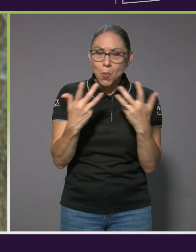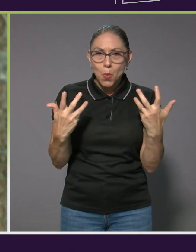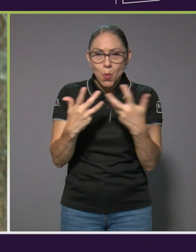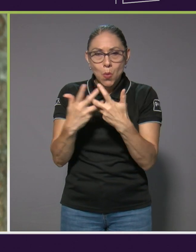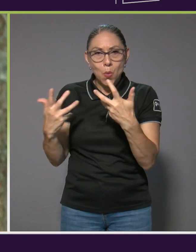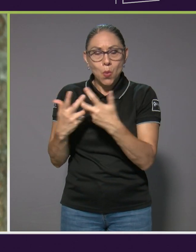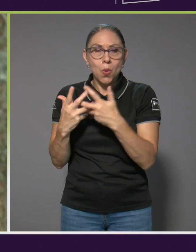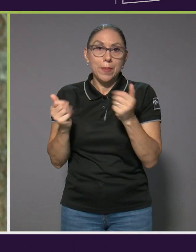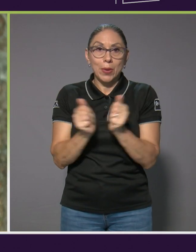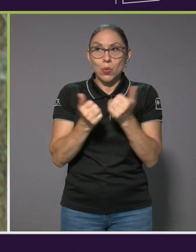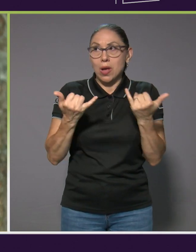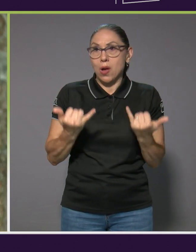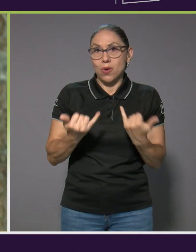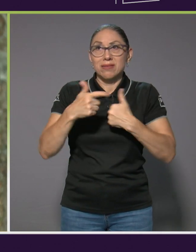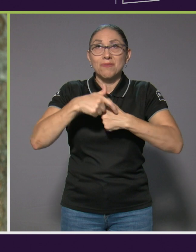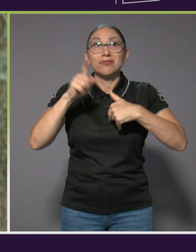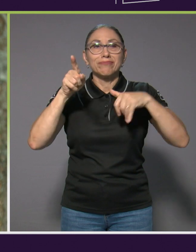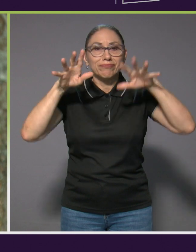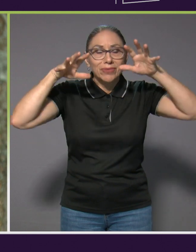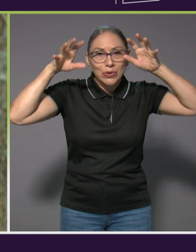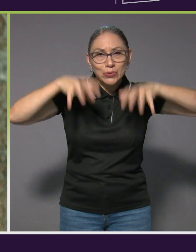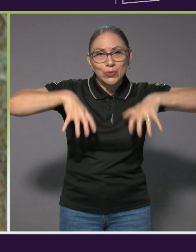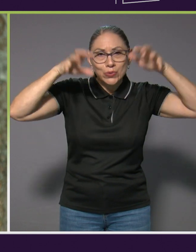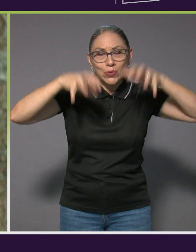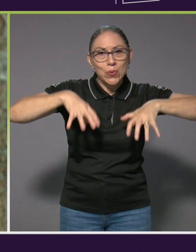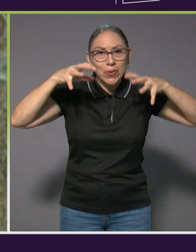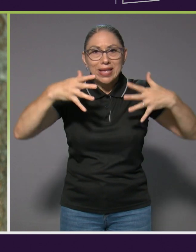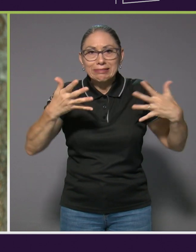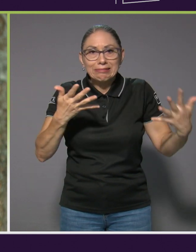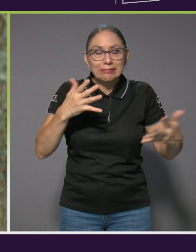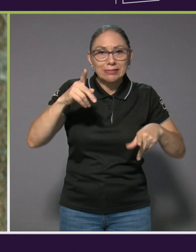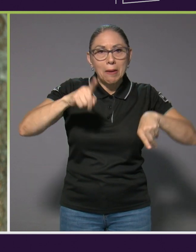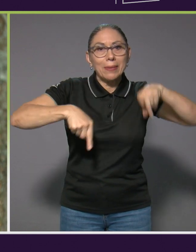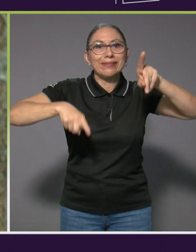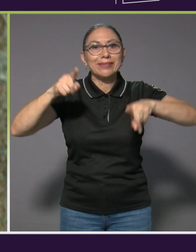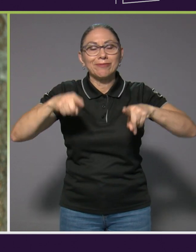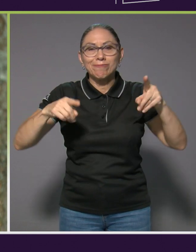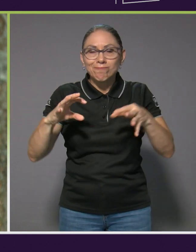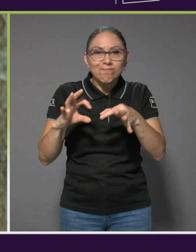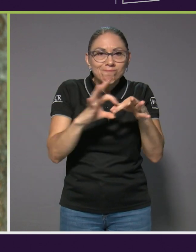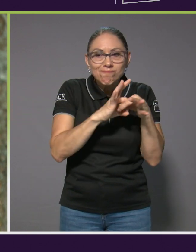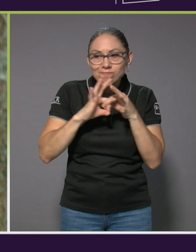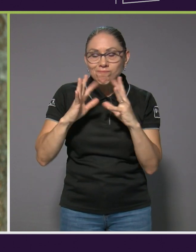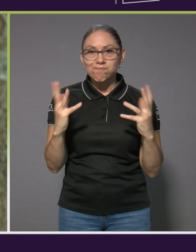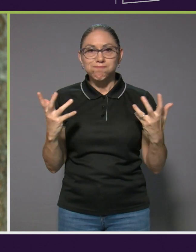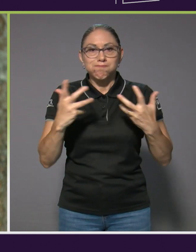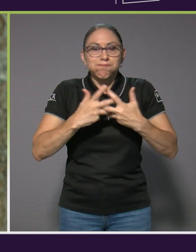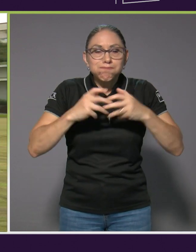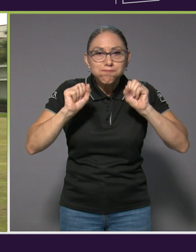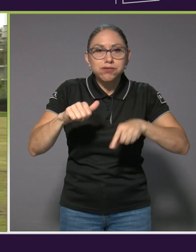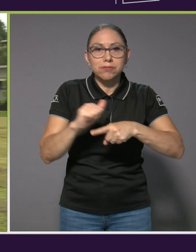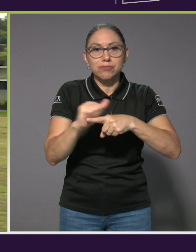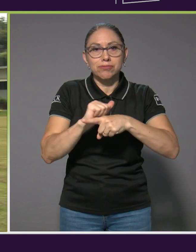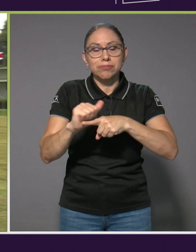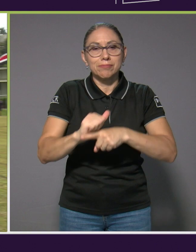lluvia, pero sí eso es una combinación para poder entrenar.